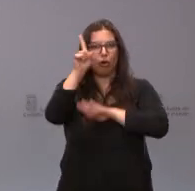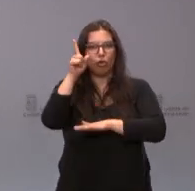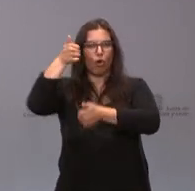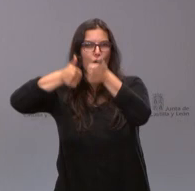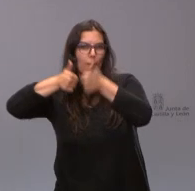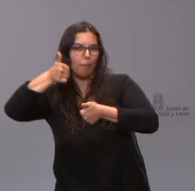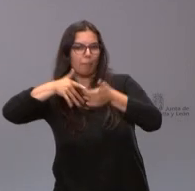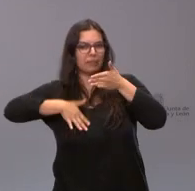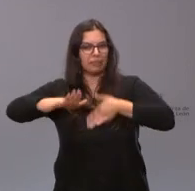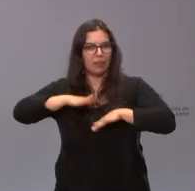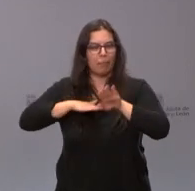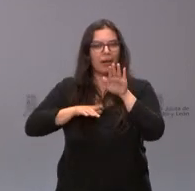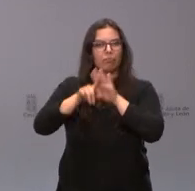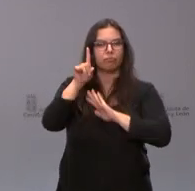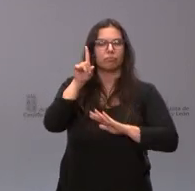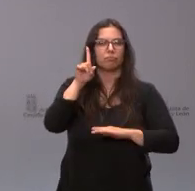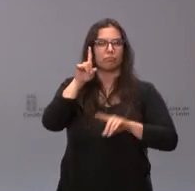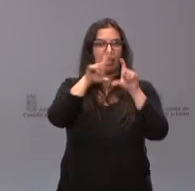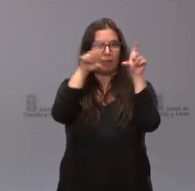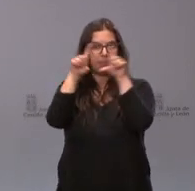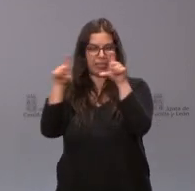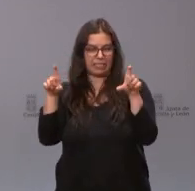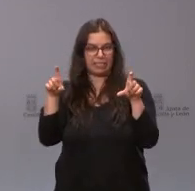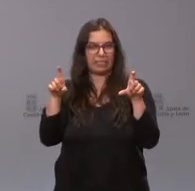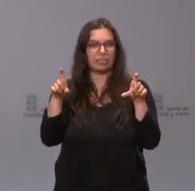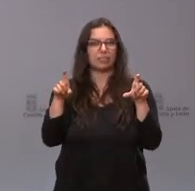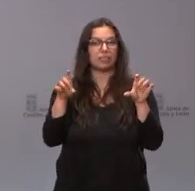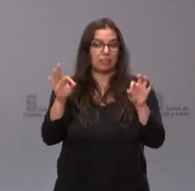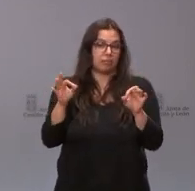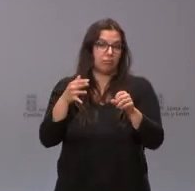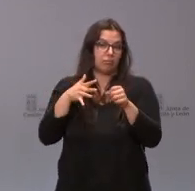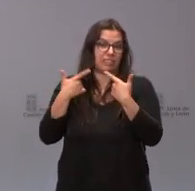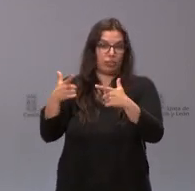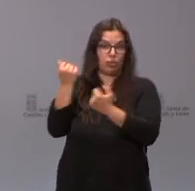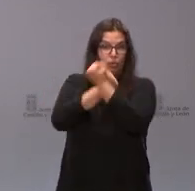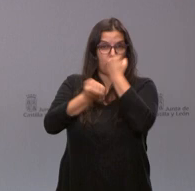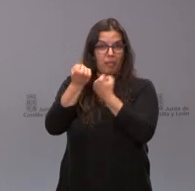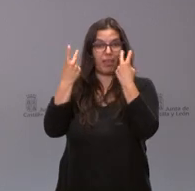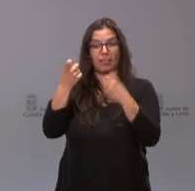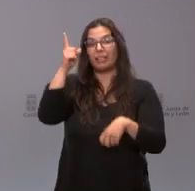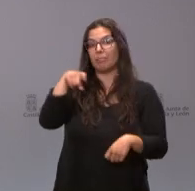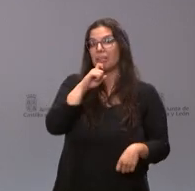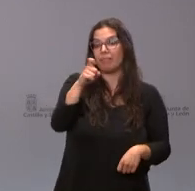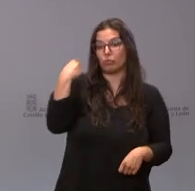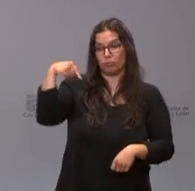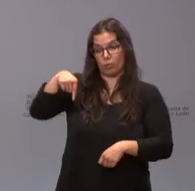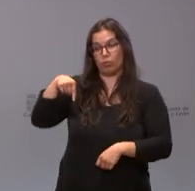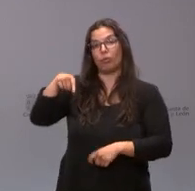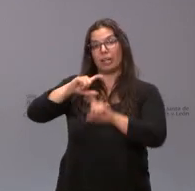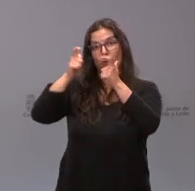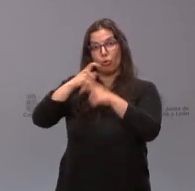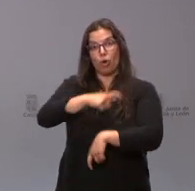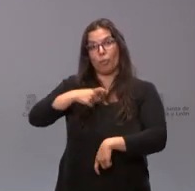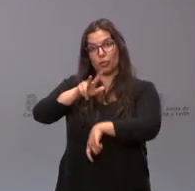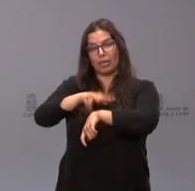vista empresarial, por lo que respecta a las competencias de economía y hacienda. También les informo que en esa comisión delegada se ha